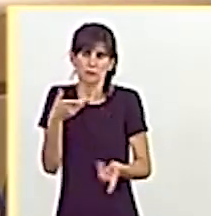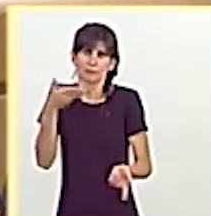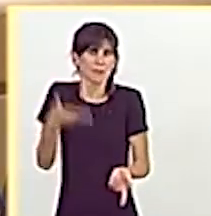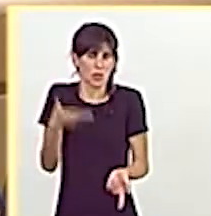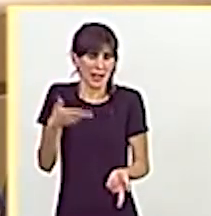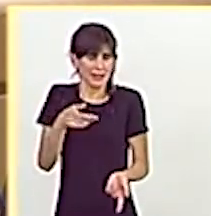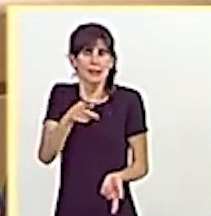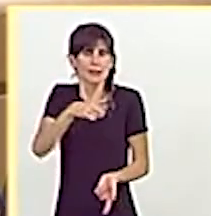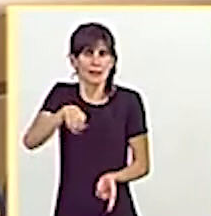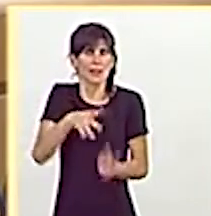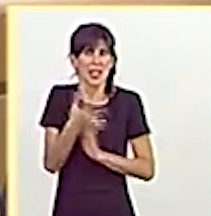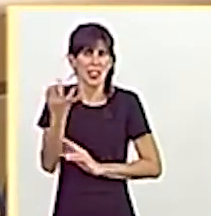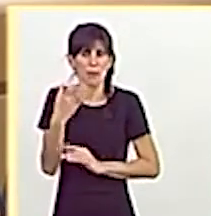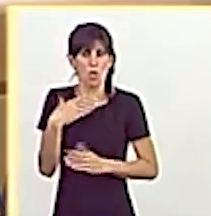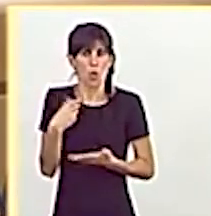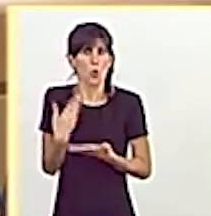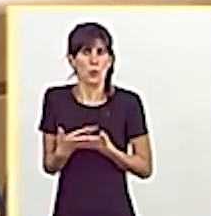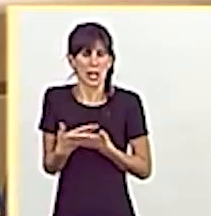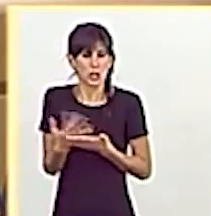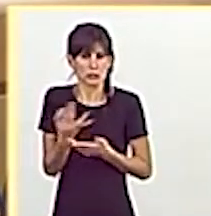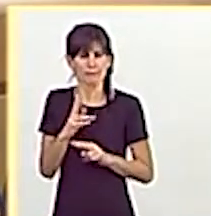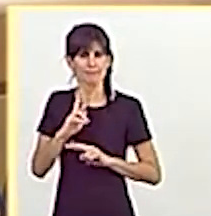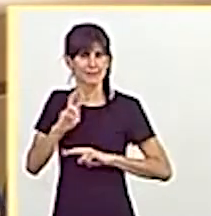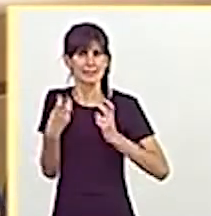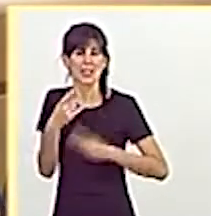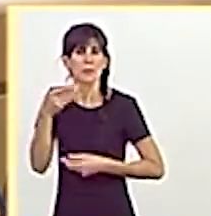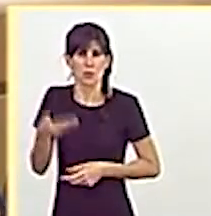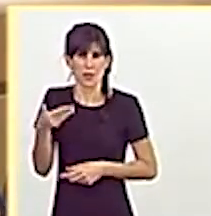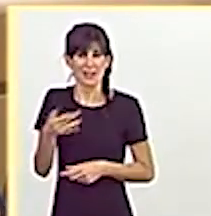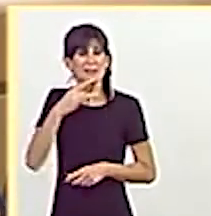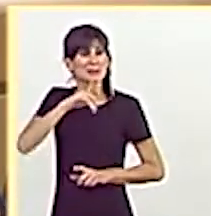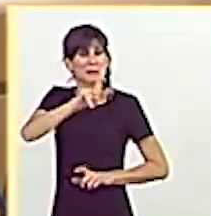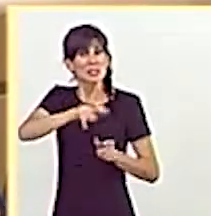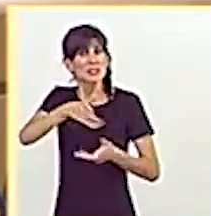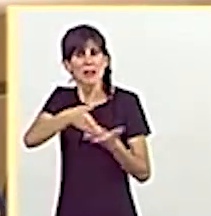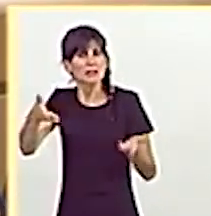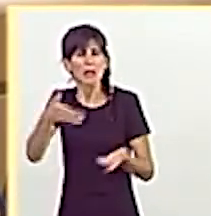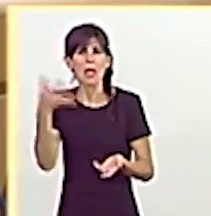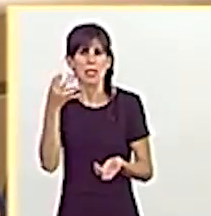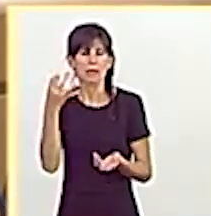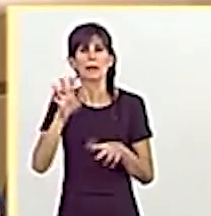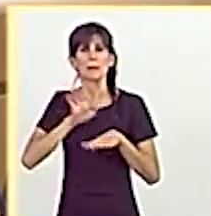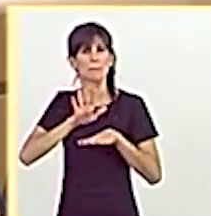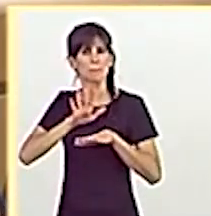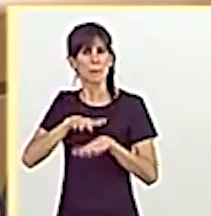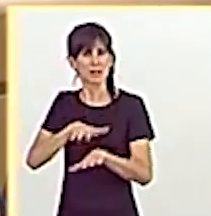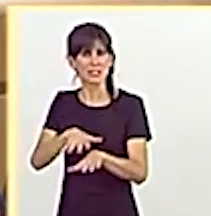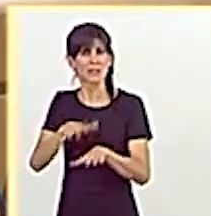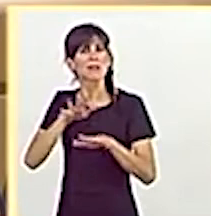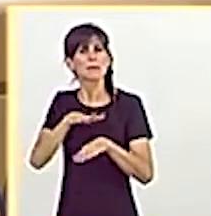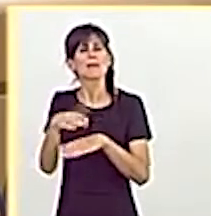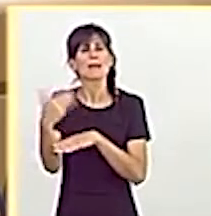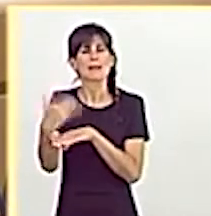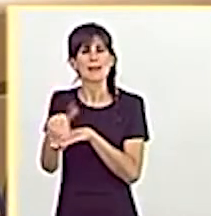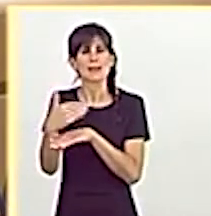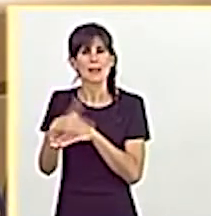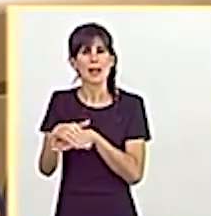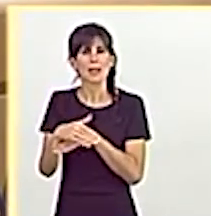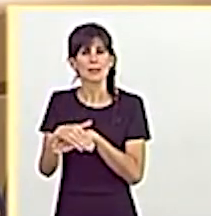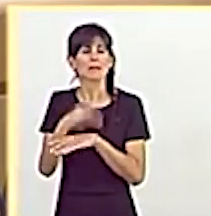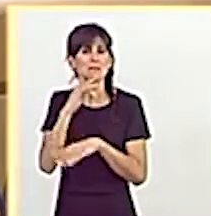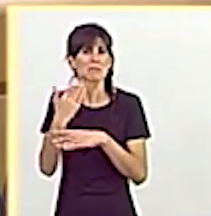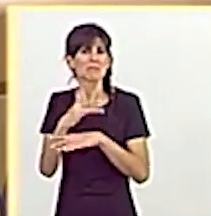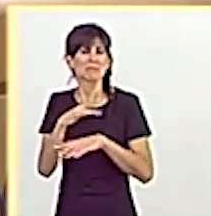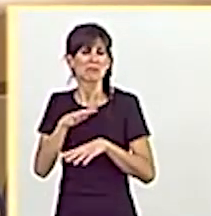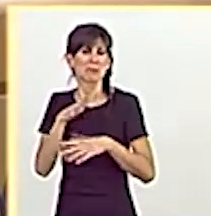tiene para ellos renovar sus documentos. Todas estas personas han tenido que manifestarse en la calle poniendo